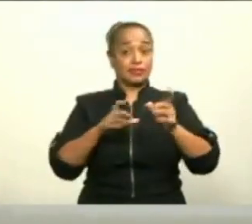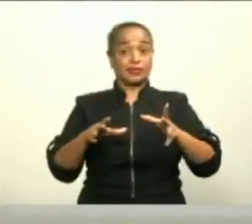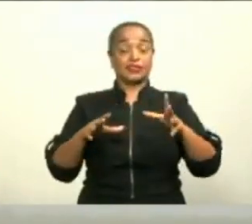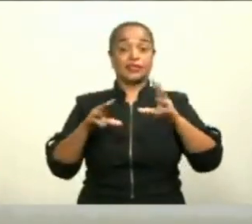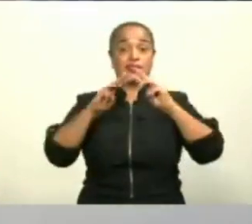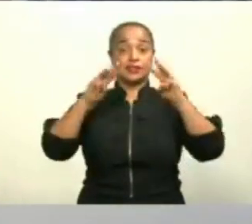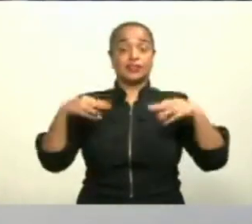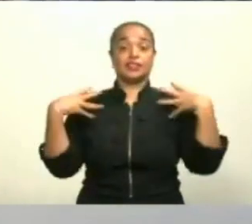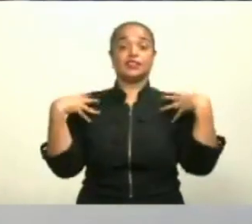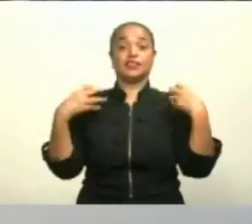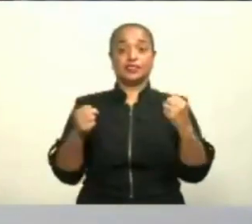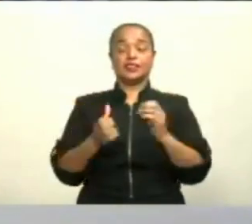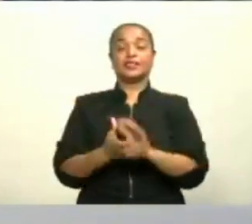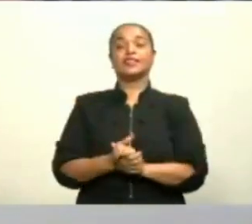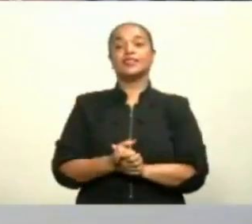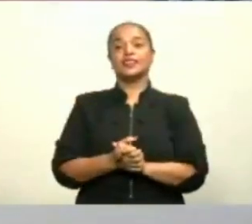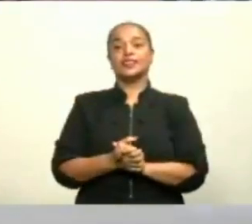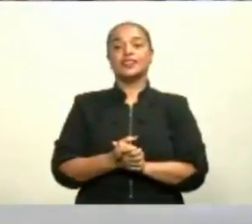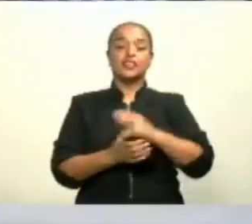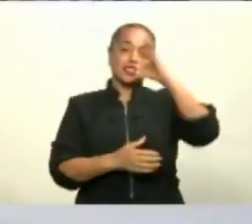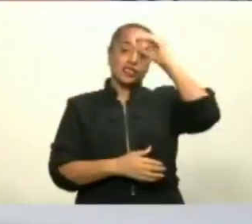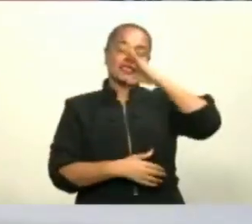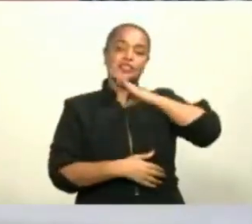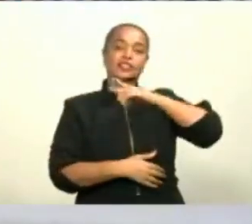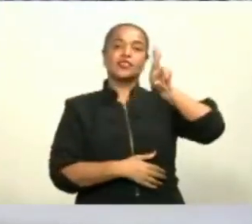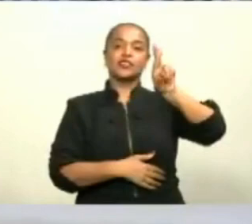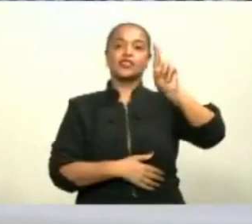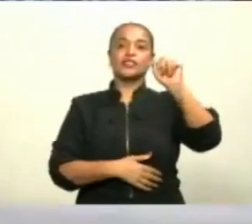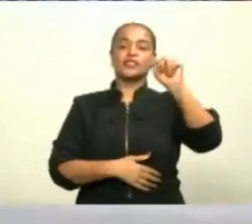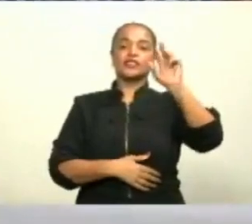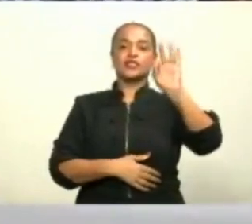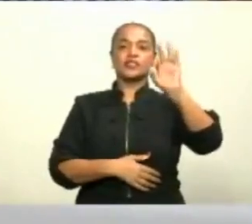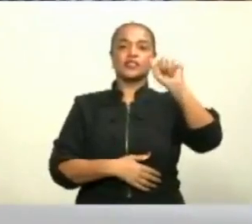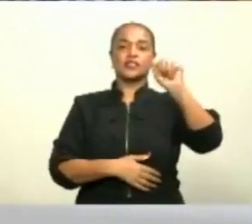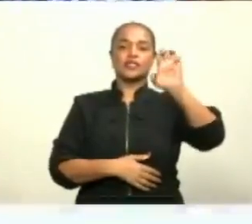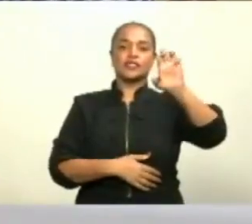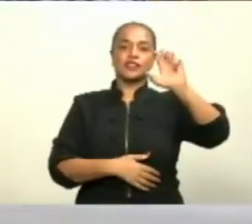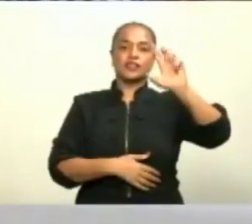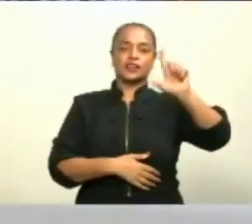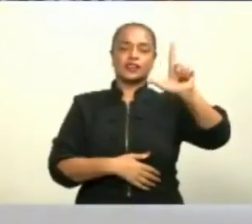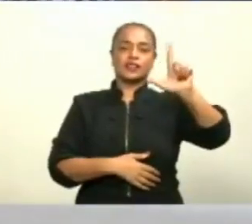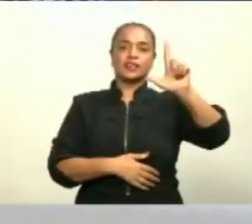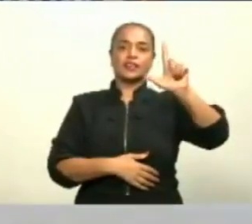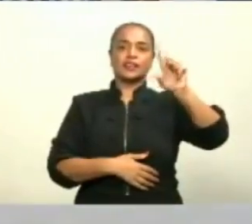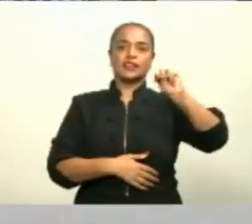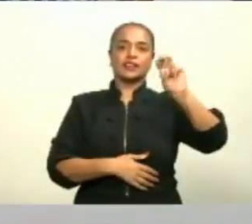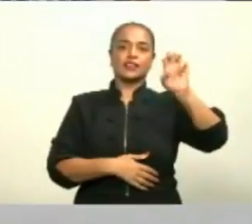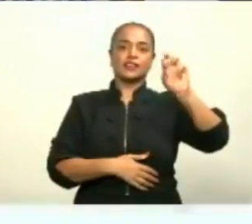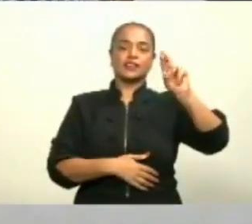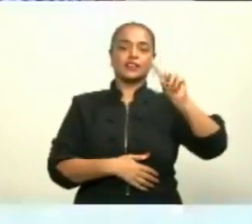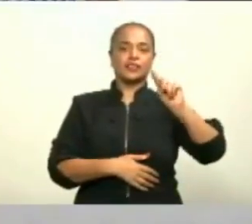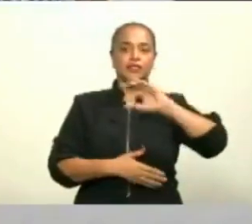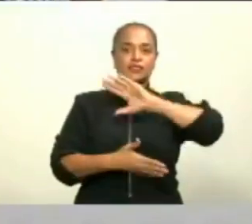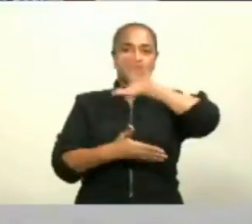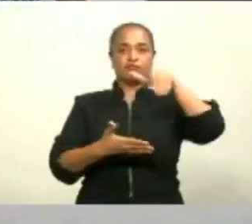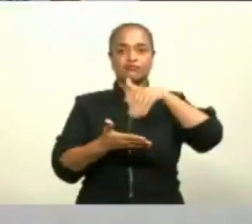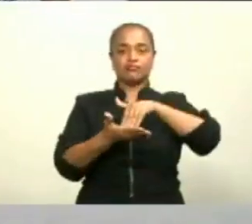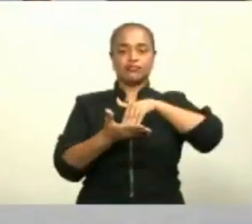Salud, y el señor Rafael Mendoza, presidente de AstraZeneca para Centroamérica y el Caribe.